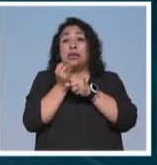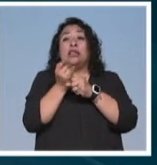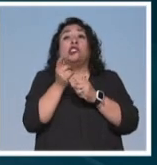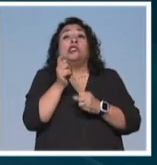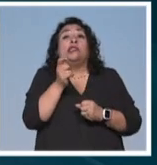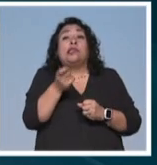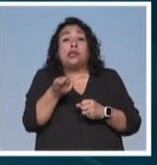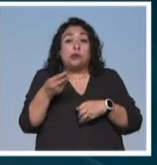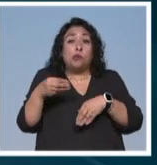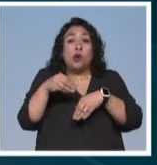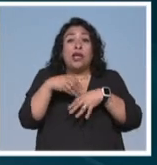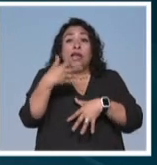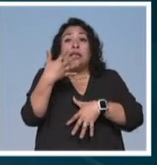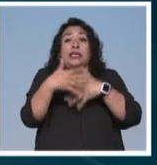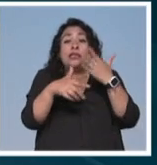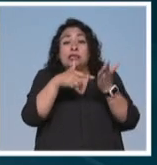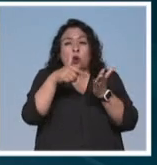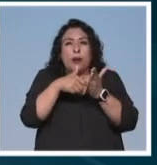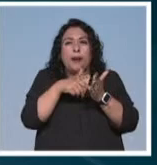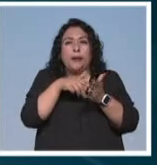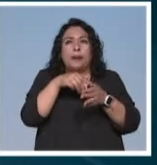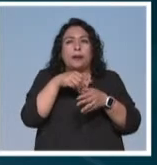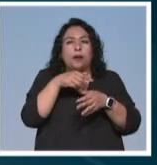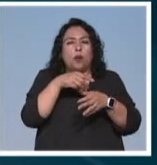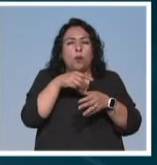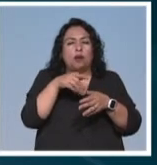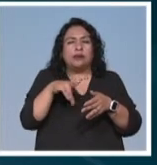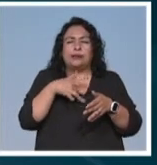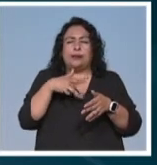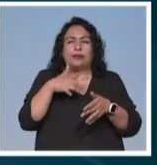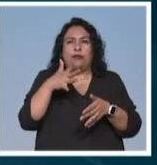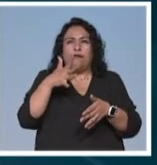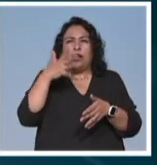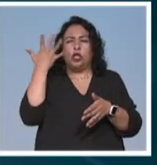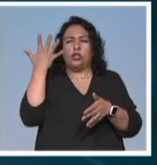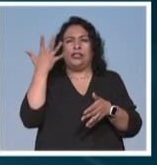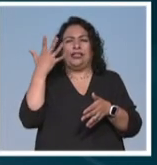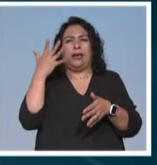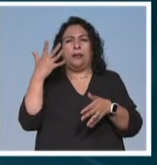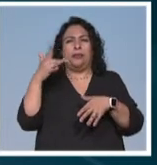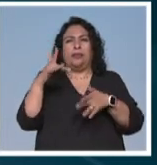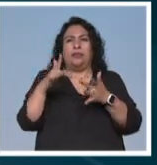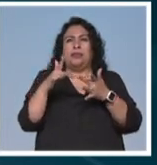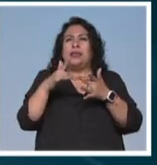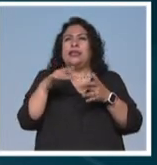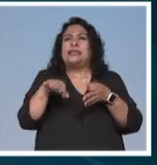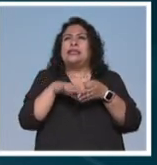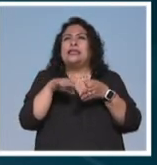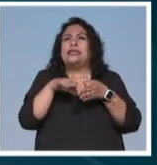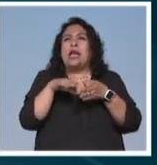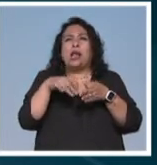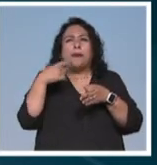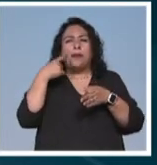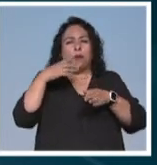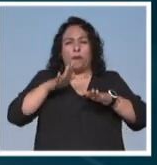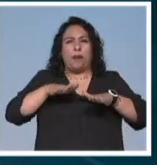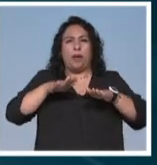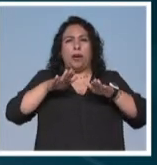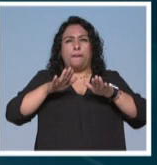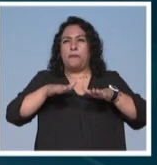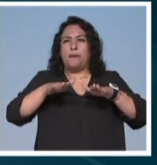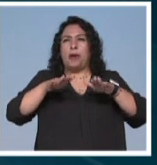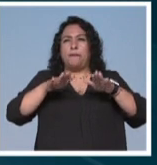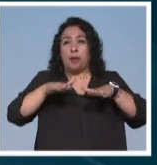consistió en instalar 15 estaciones de registro con sensores de velocidad y aceleración cerca del área donde se presentaron los sismos.